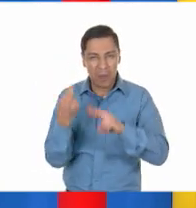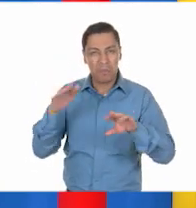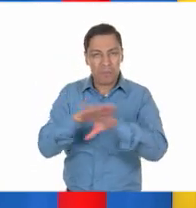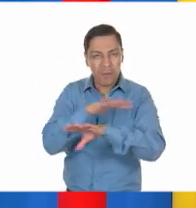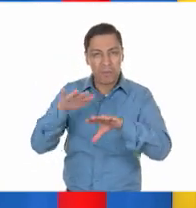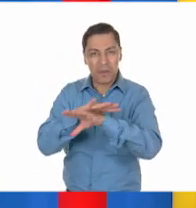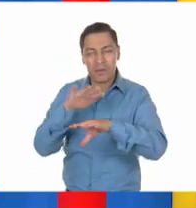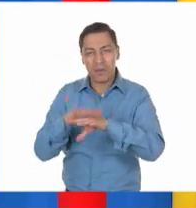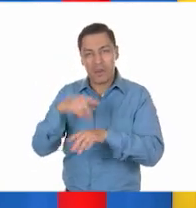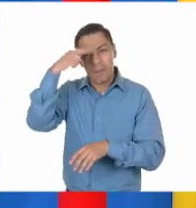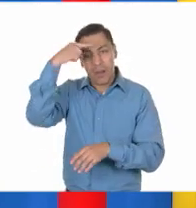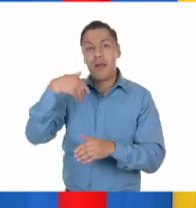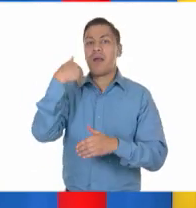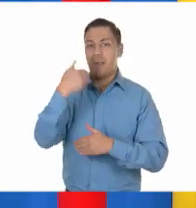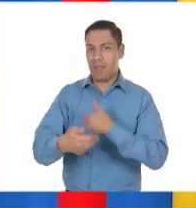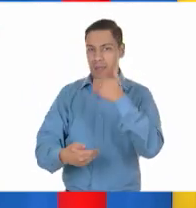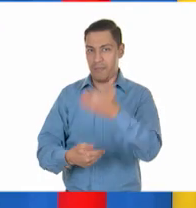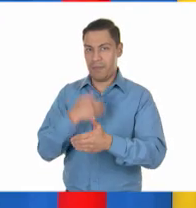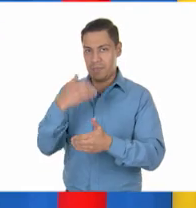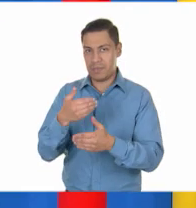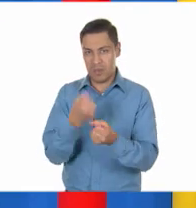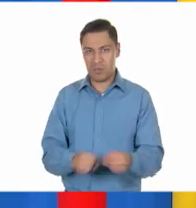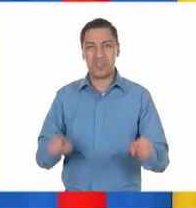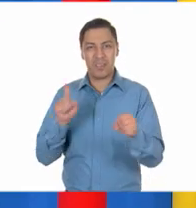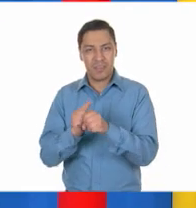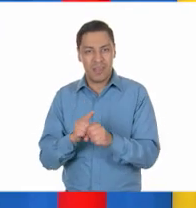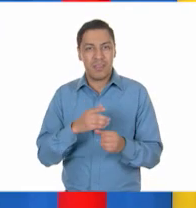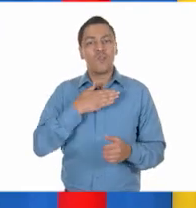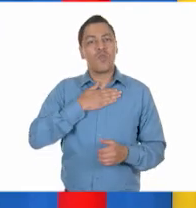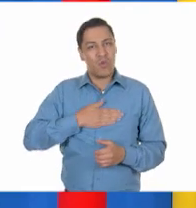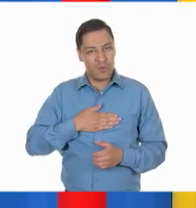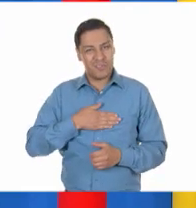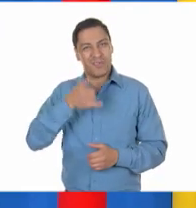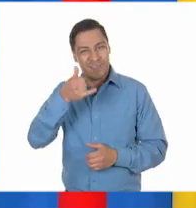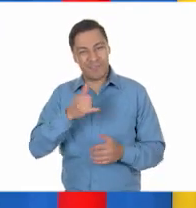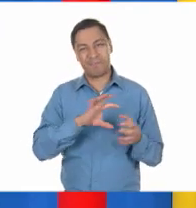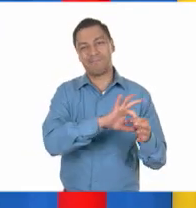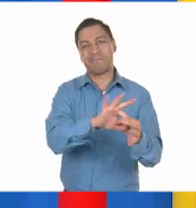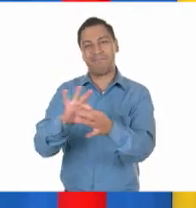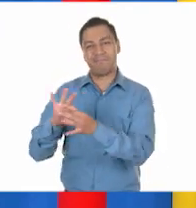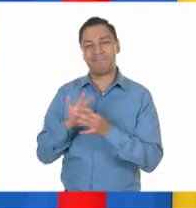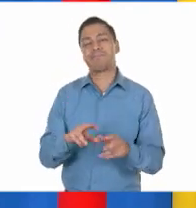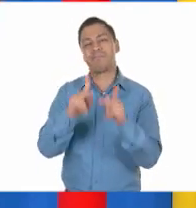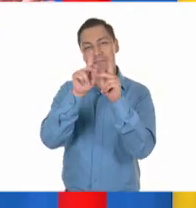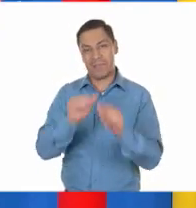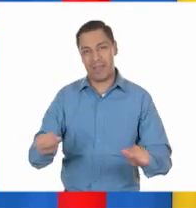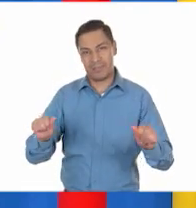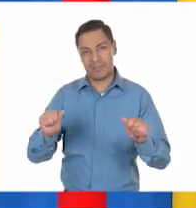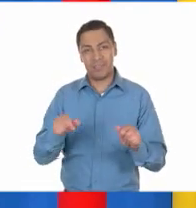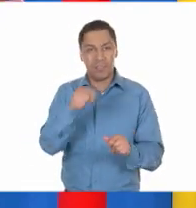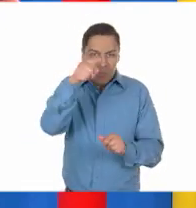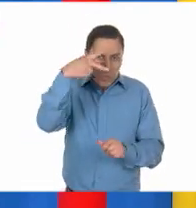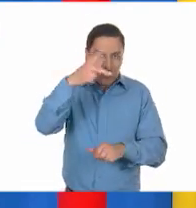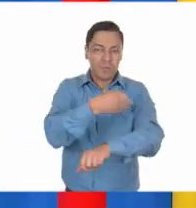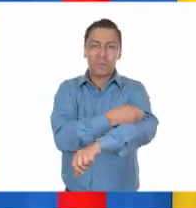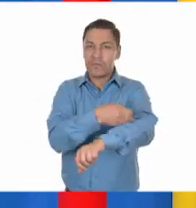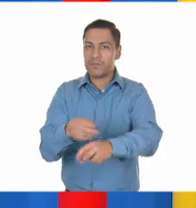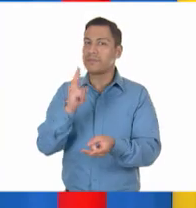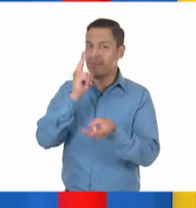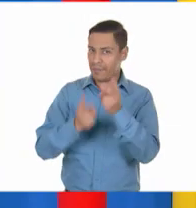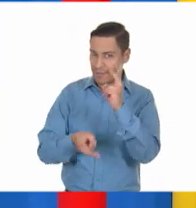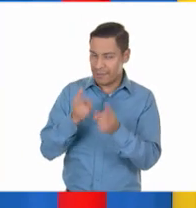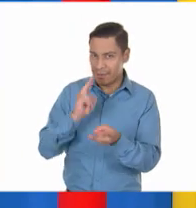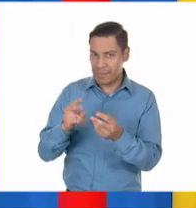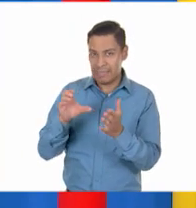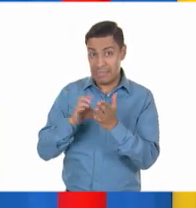con la intención de avanzar hacia una sociedad más justa y pacífica. Te invitamos a reflexionar y a platicar con tu familia sobre los